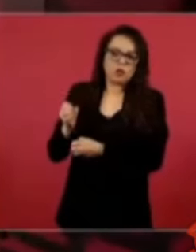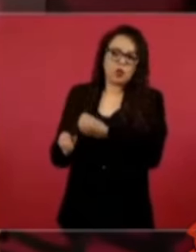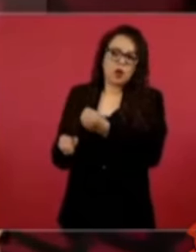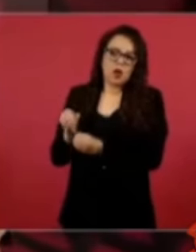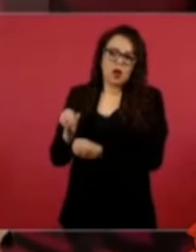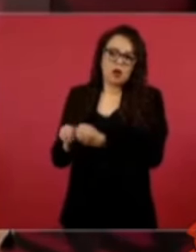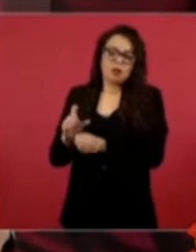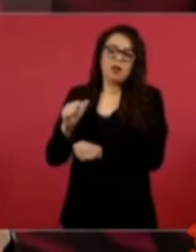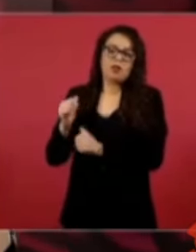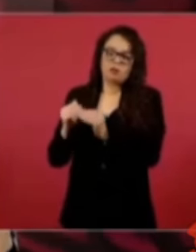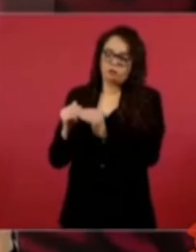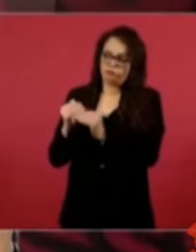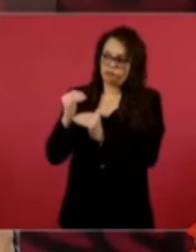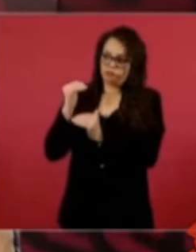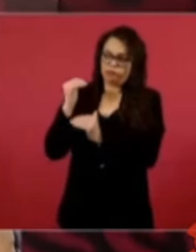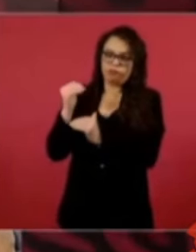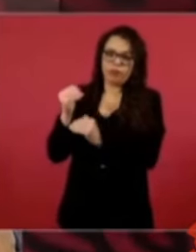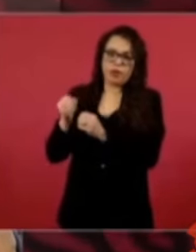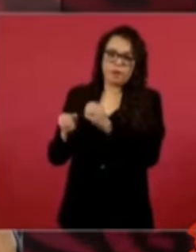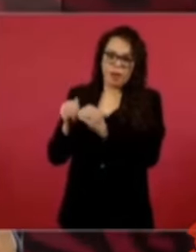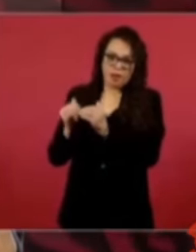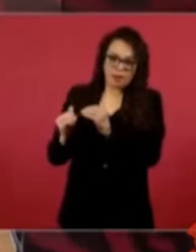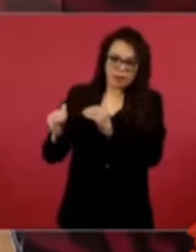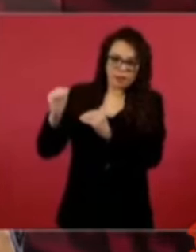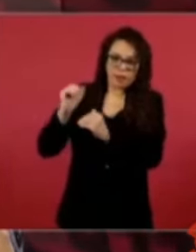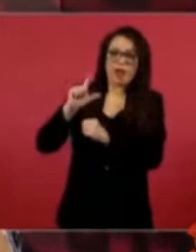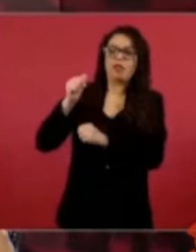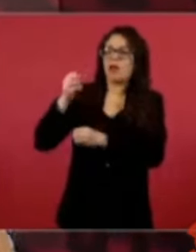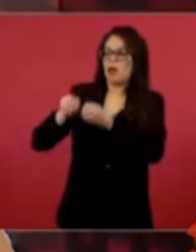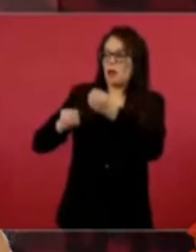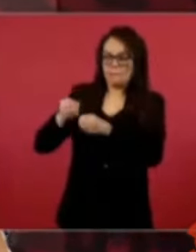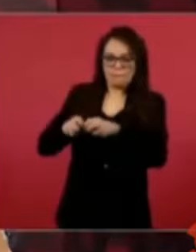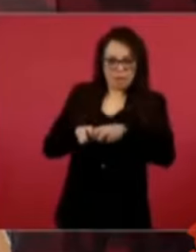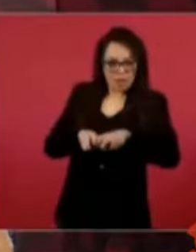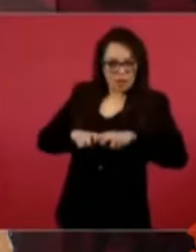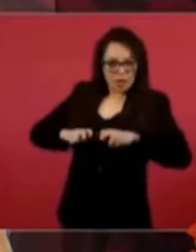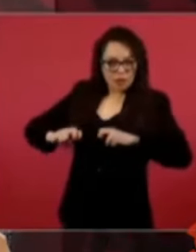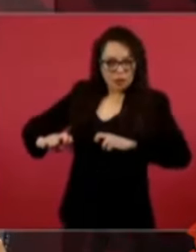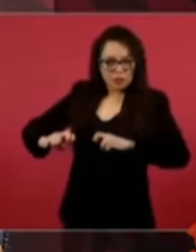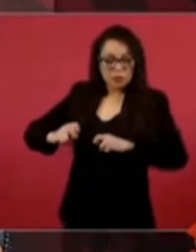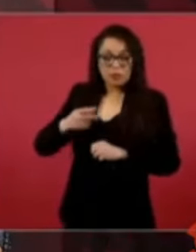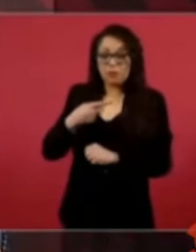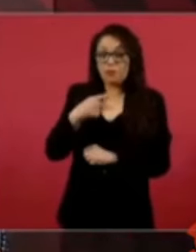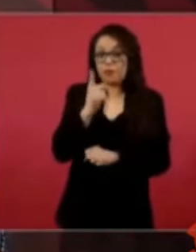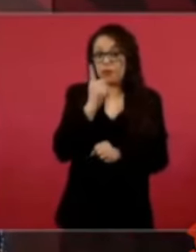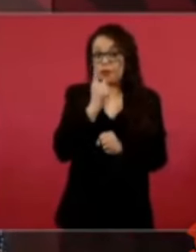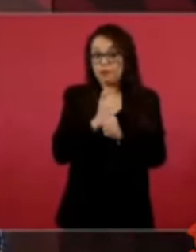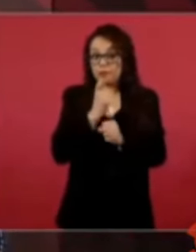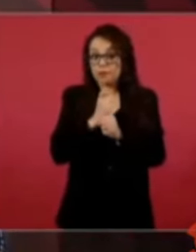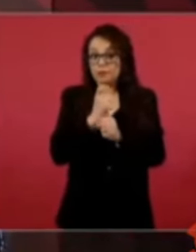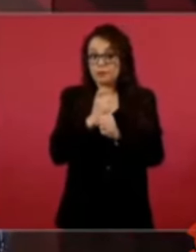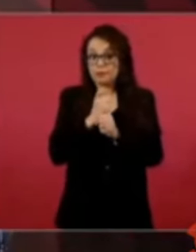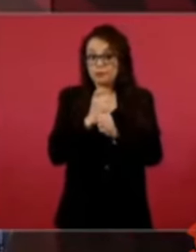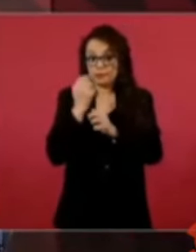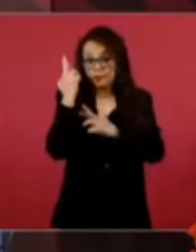pero eso lo tienen que analizar los legisladores. Entonces,